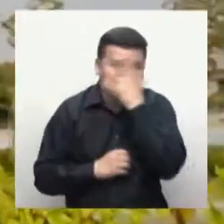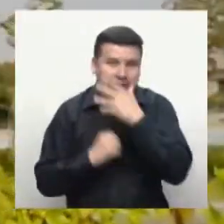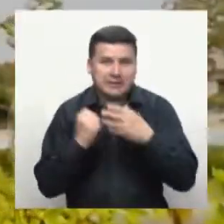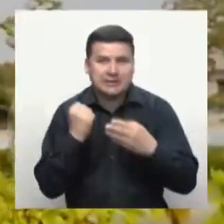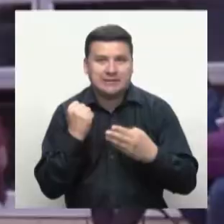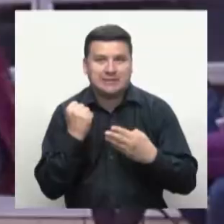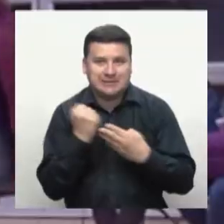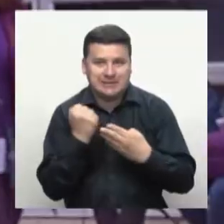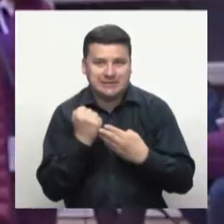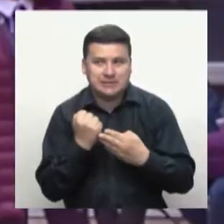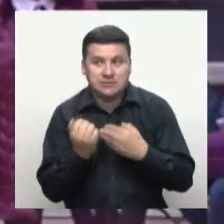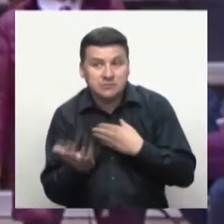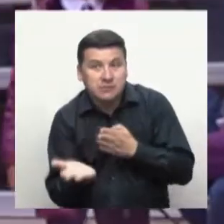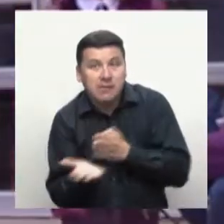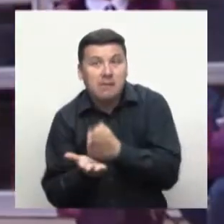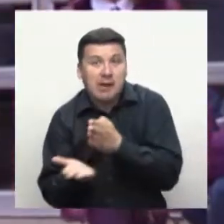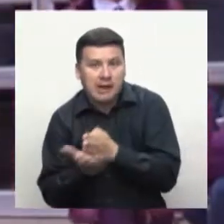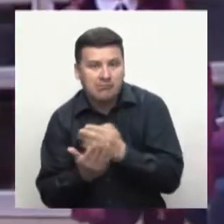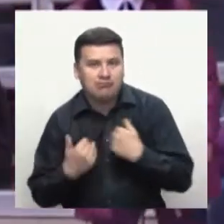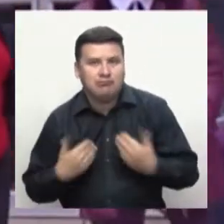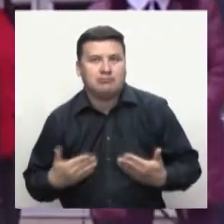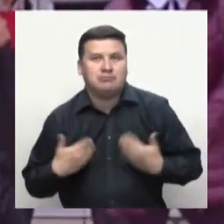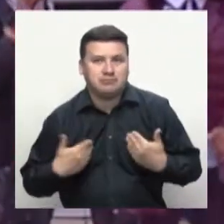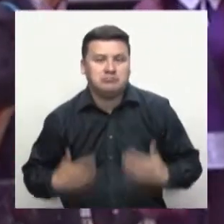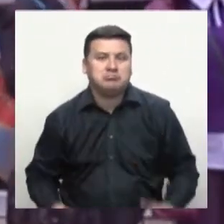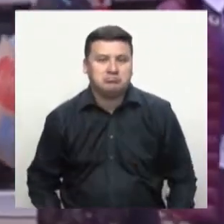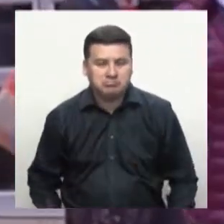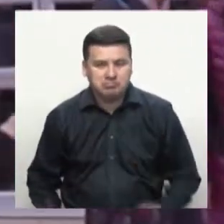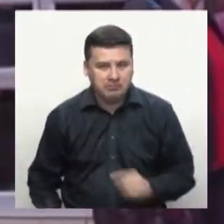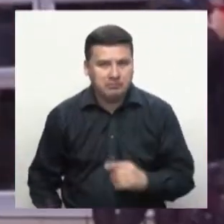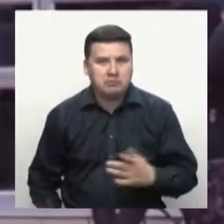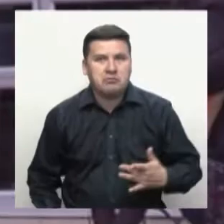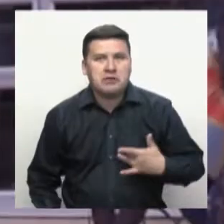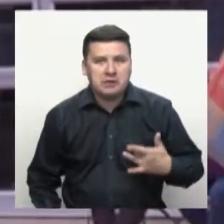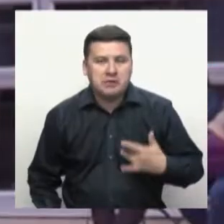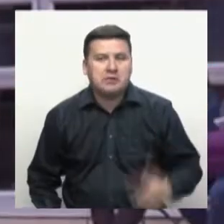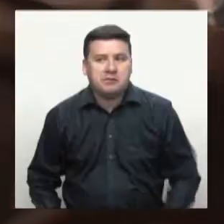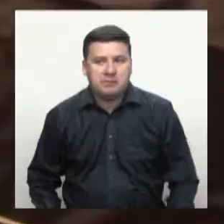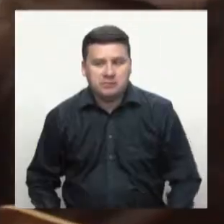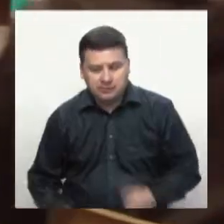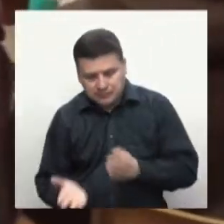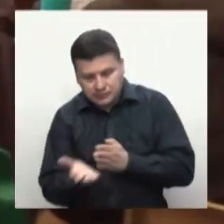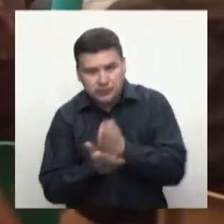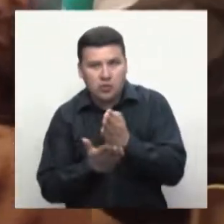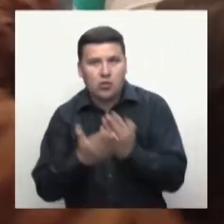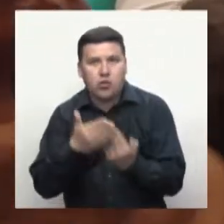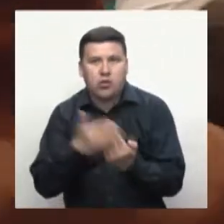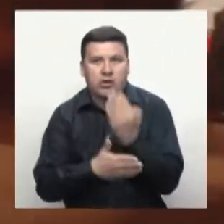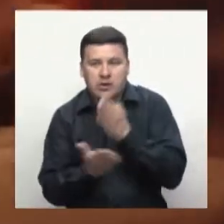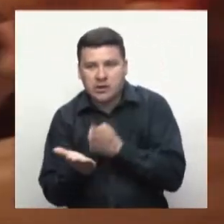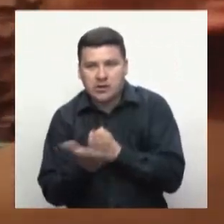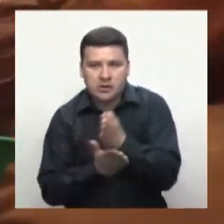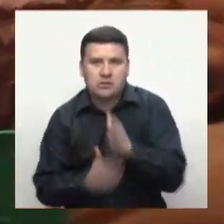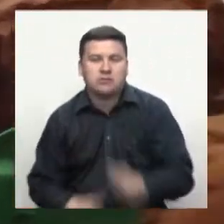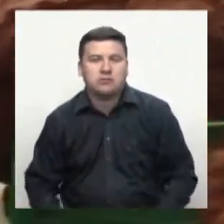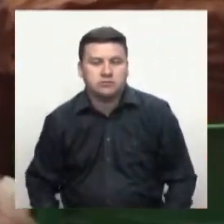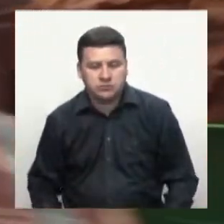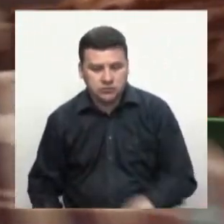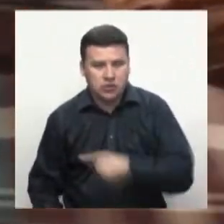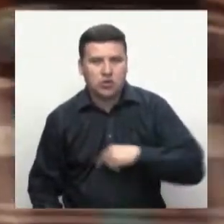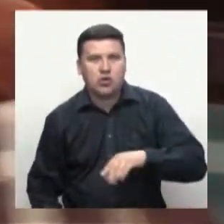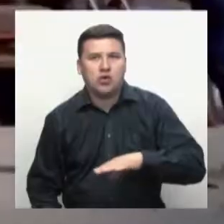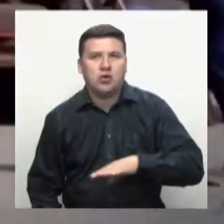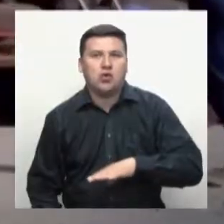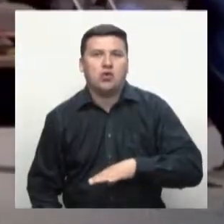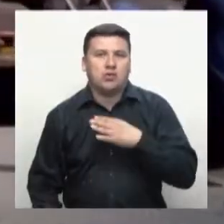pues nueva. Esto es un orgullo para mí y esta carrera me permite crecer como persona y crecer en mi familia, dar un